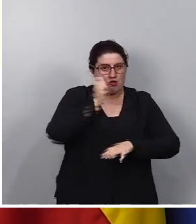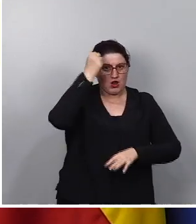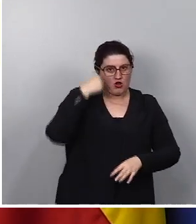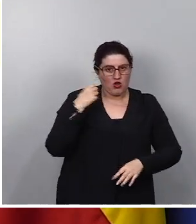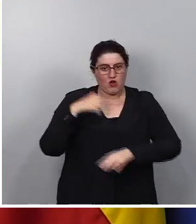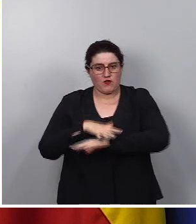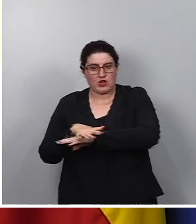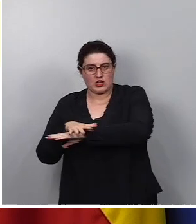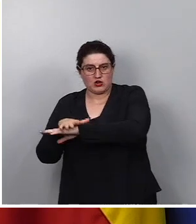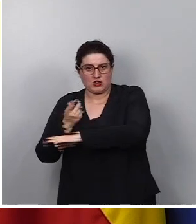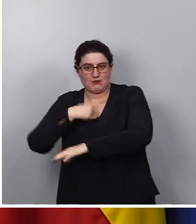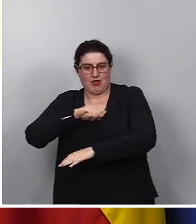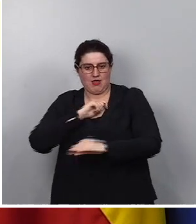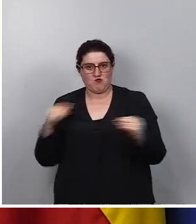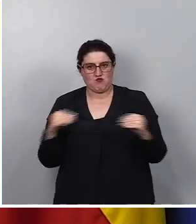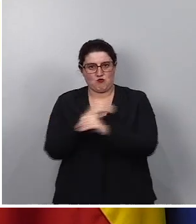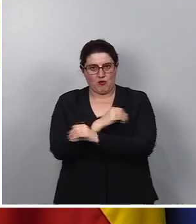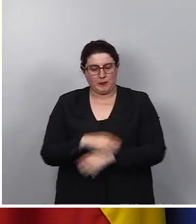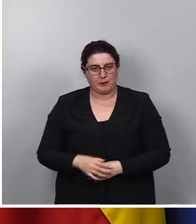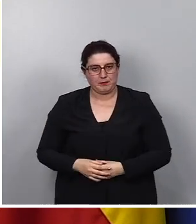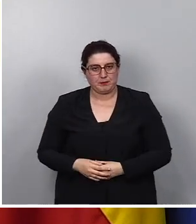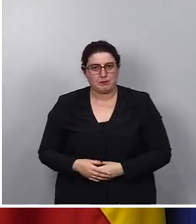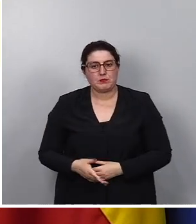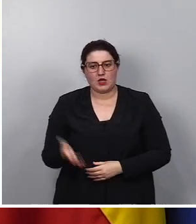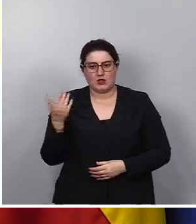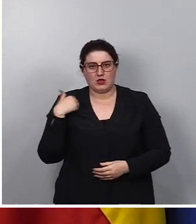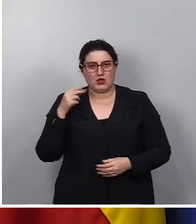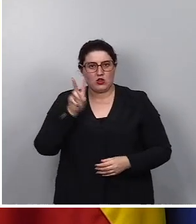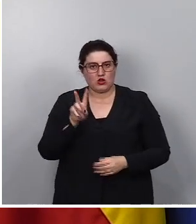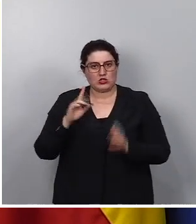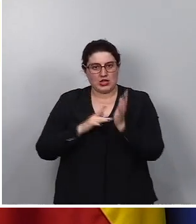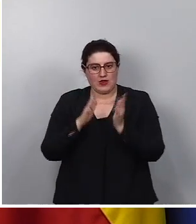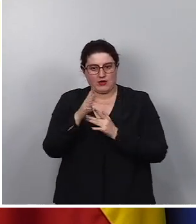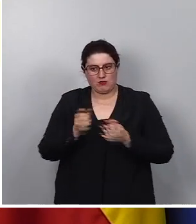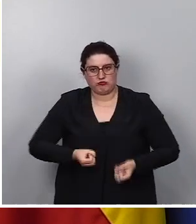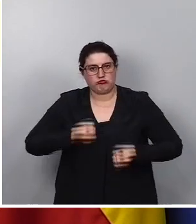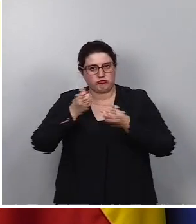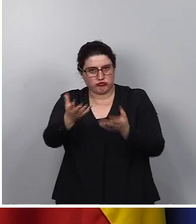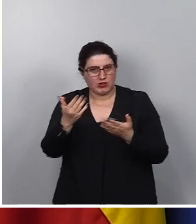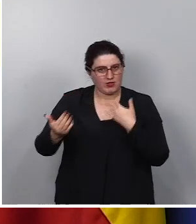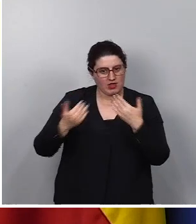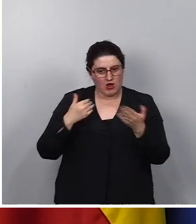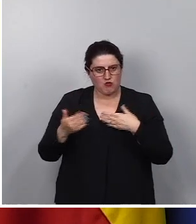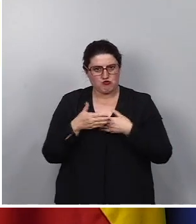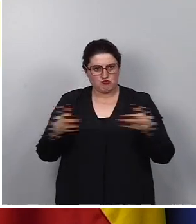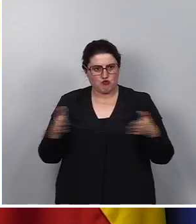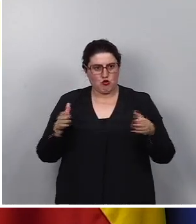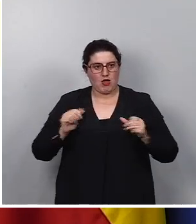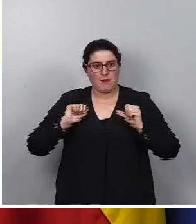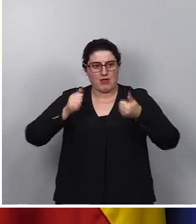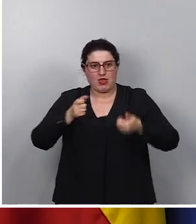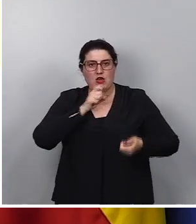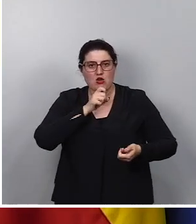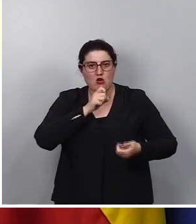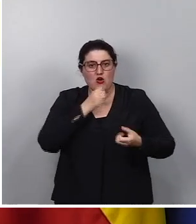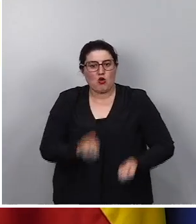y el Gobierno de España. Anunciamos el 2 de abril la apertura de ese diálogo, y lo hicimos a través de una comunicación oficial